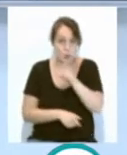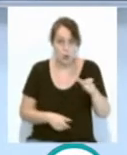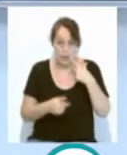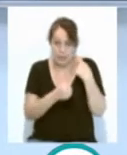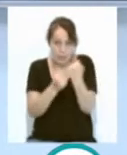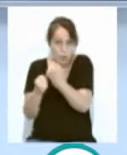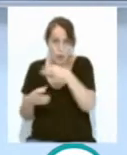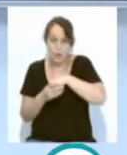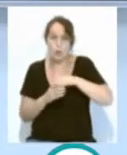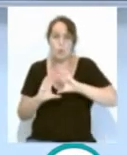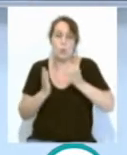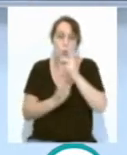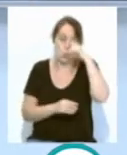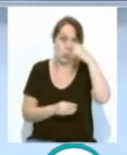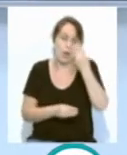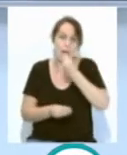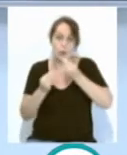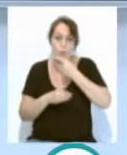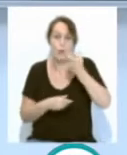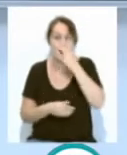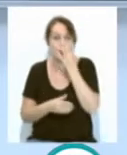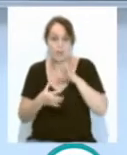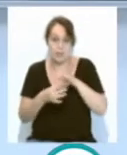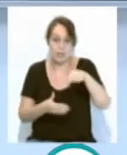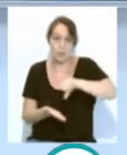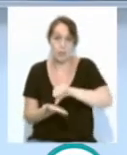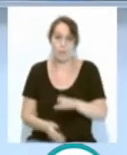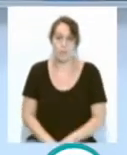del mundo cultural, gastronómico o carnavalesco de la ciudad.